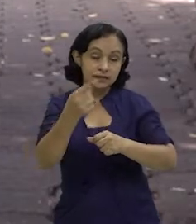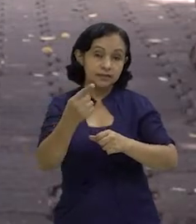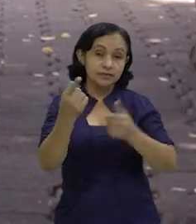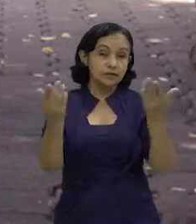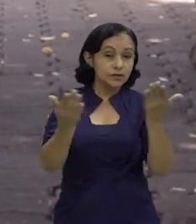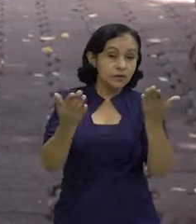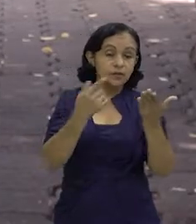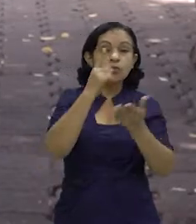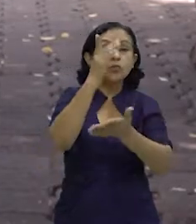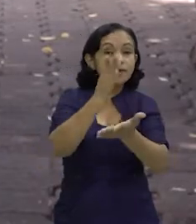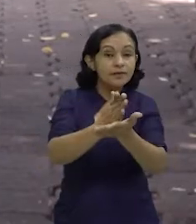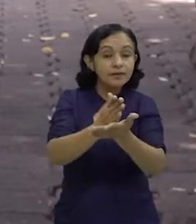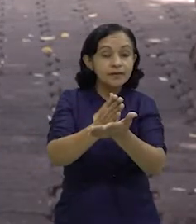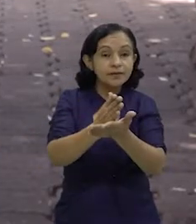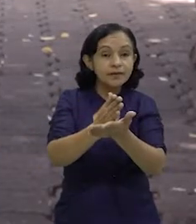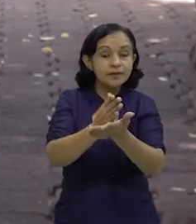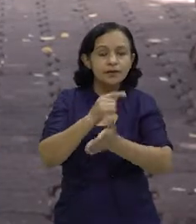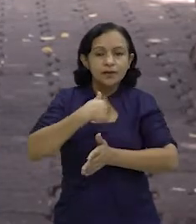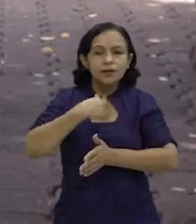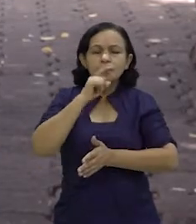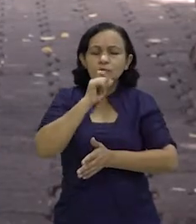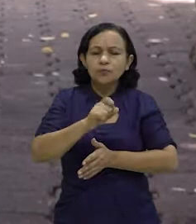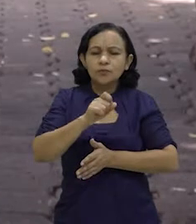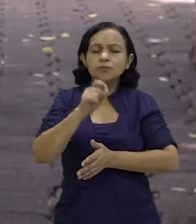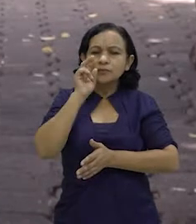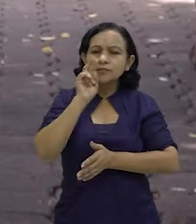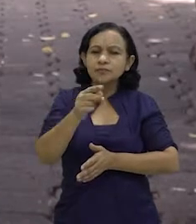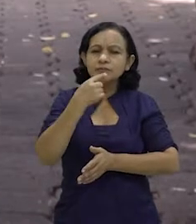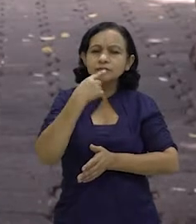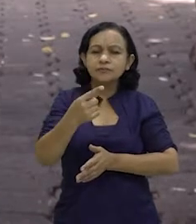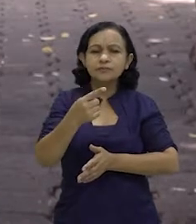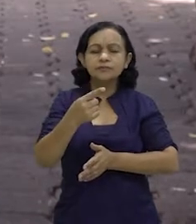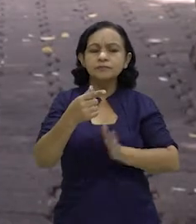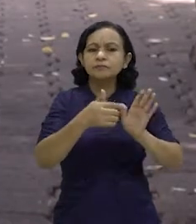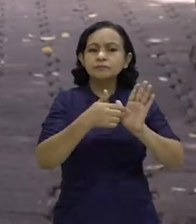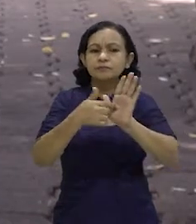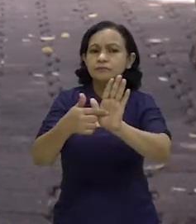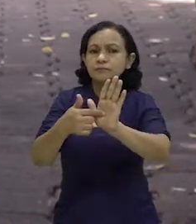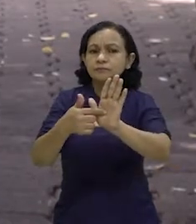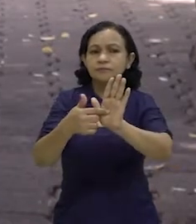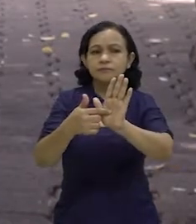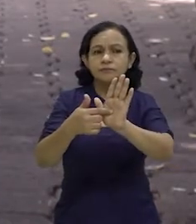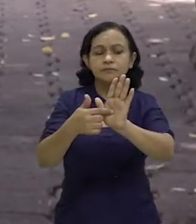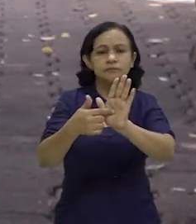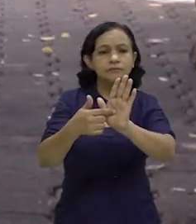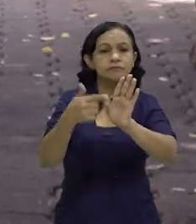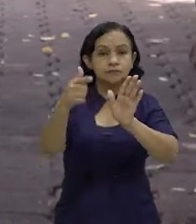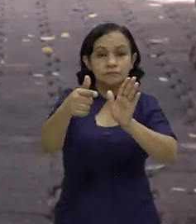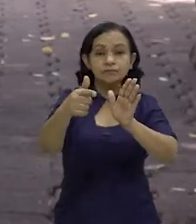ahí sí que sale como puse una vez, porque a mí me gusta hacer lema, demuestre su cultura,